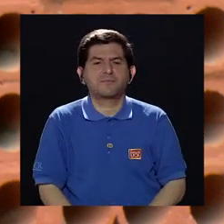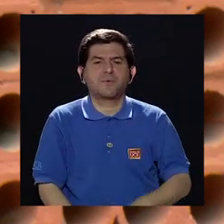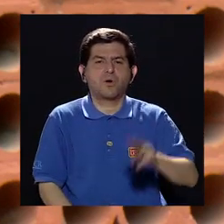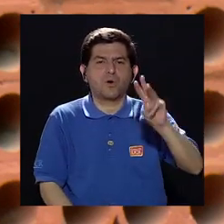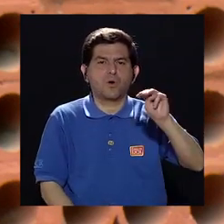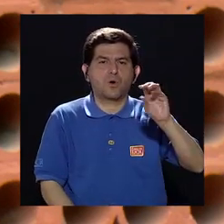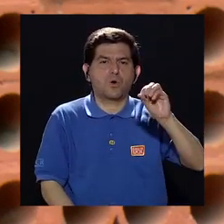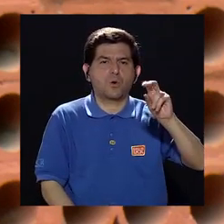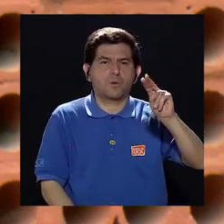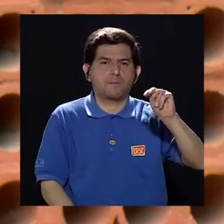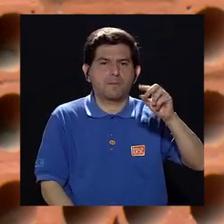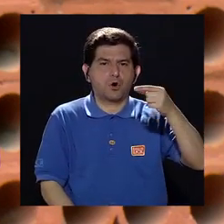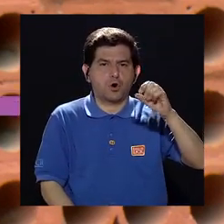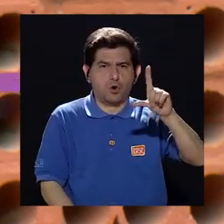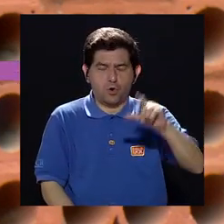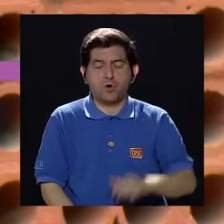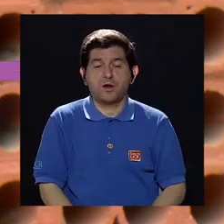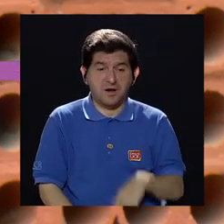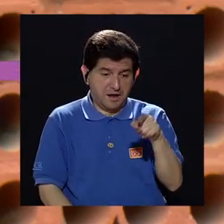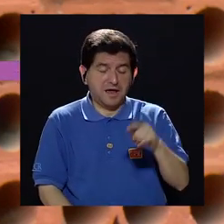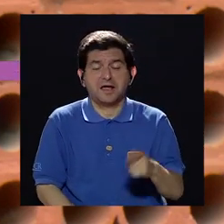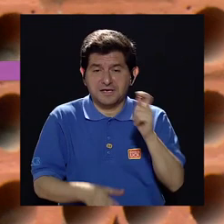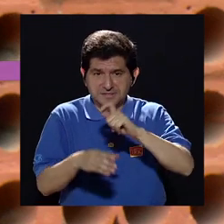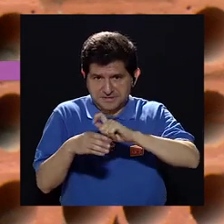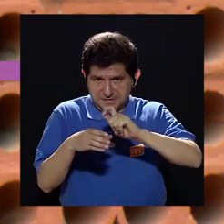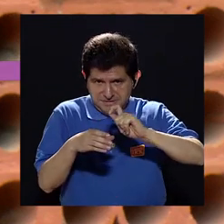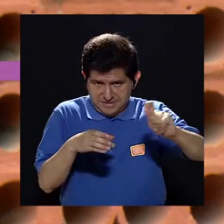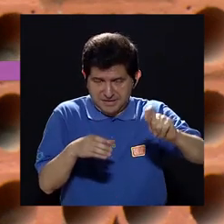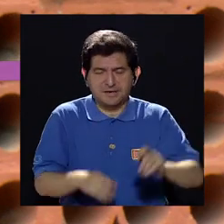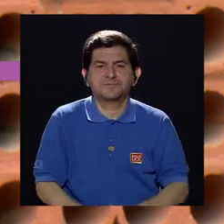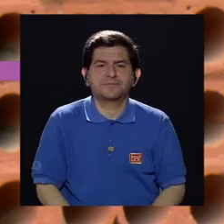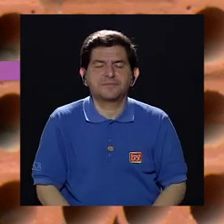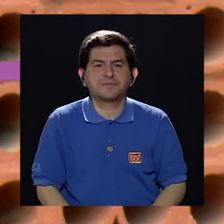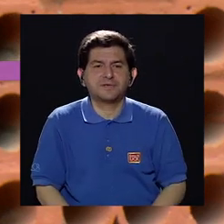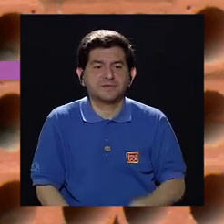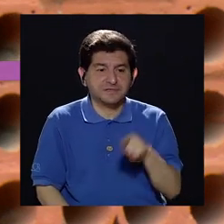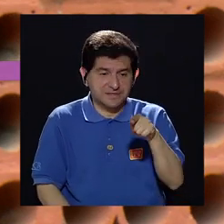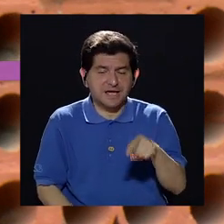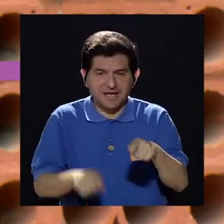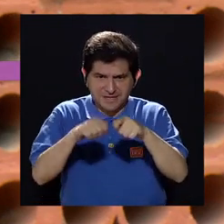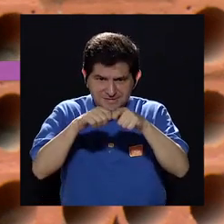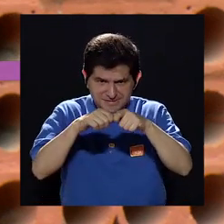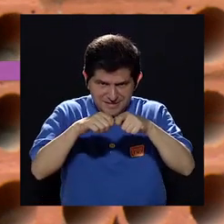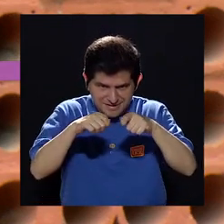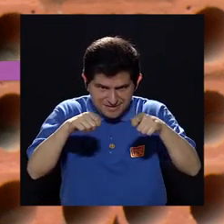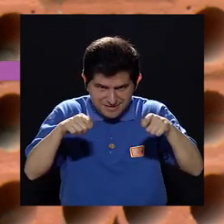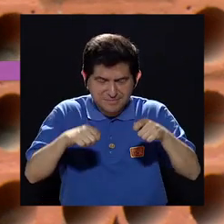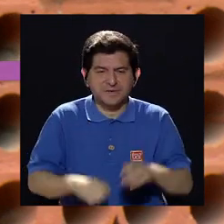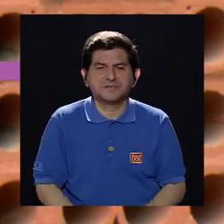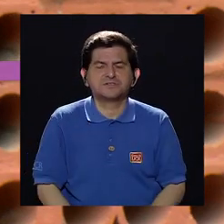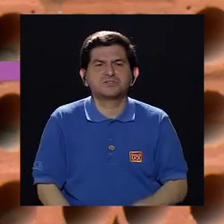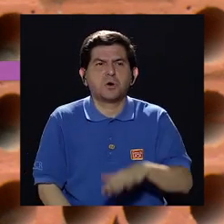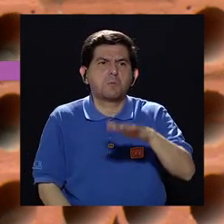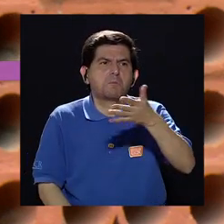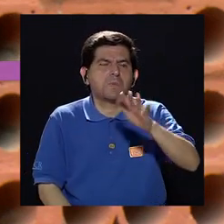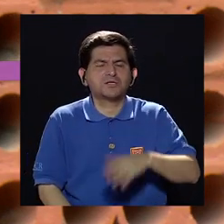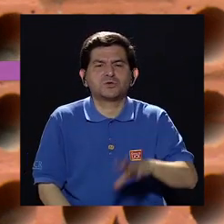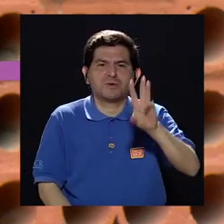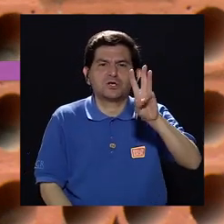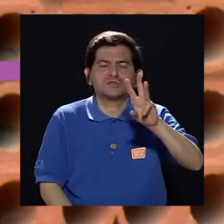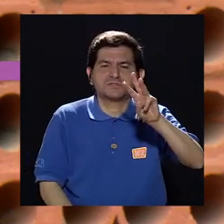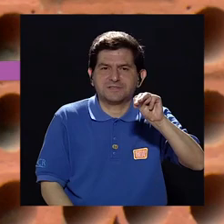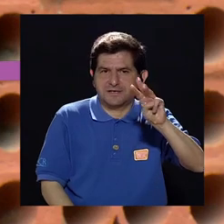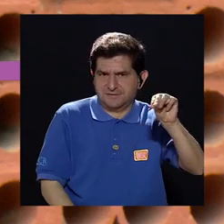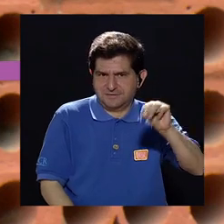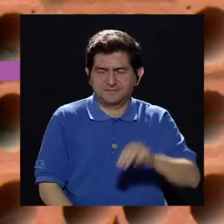de la escuela, el que usábamos en la escuela para aprender a escribir. Correcto. Pues el tamaño de ese borrador, ese diámetro, que son más o menos